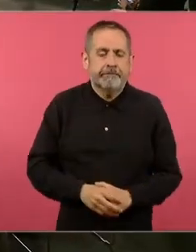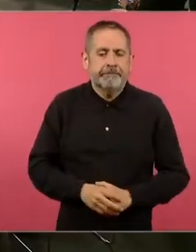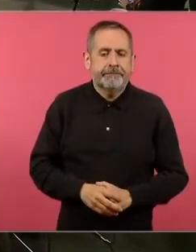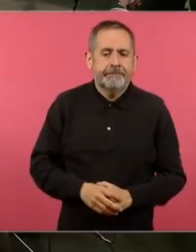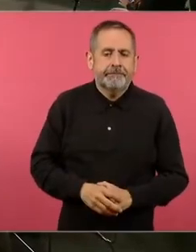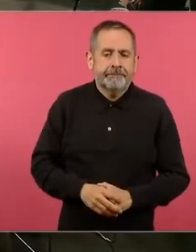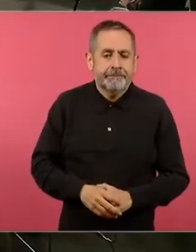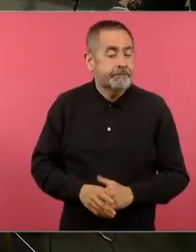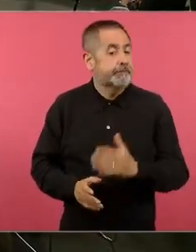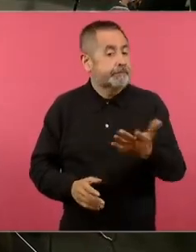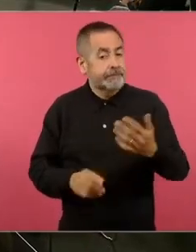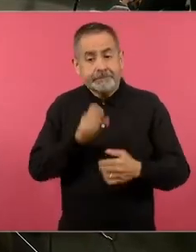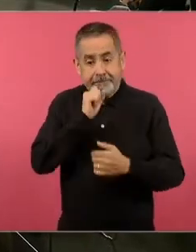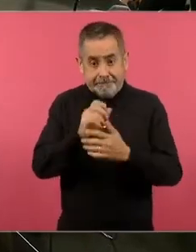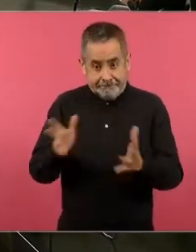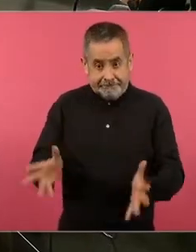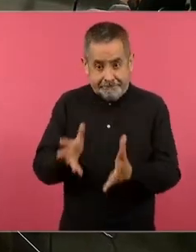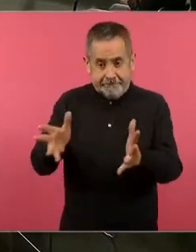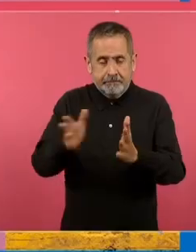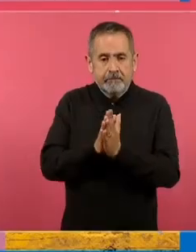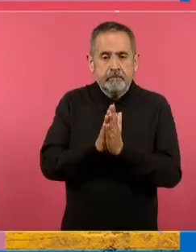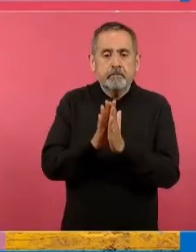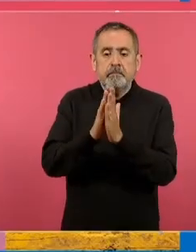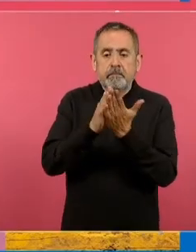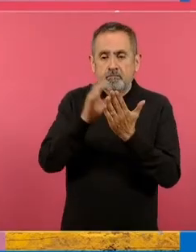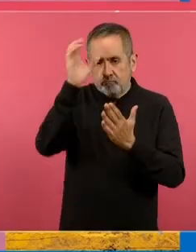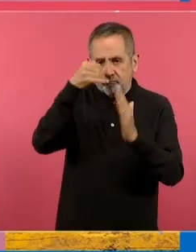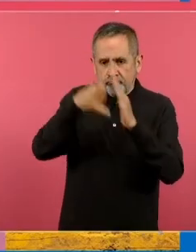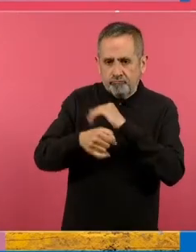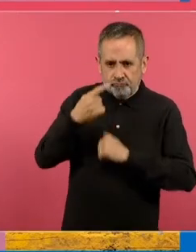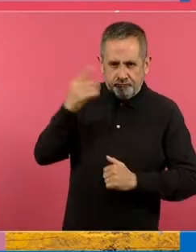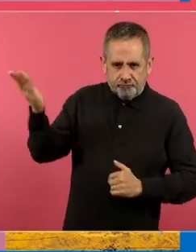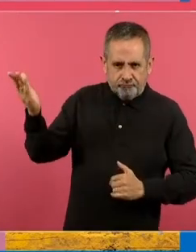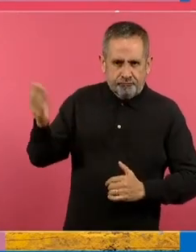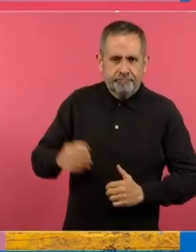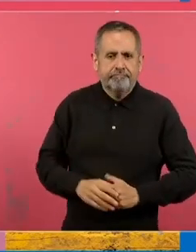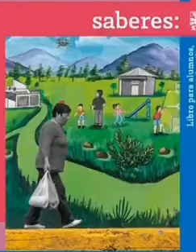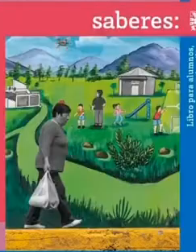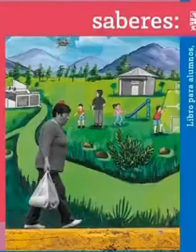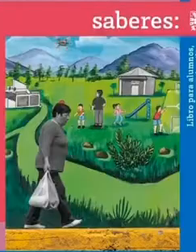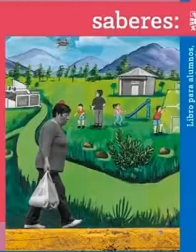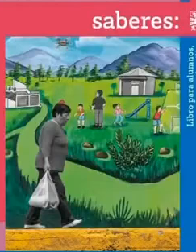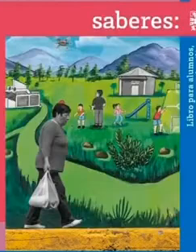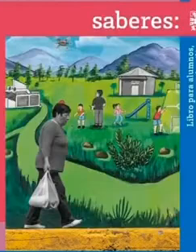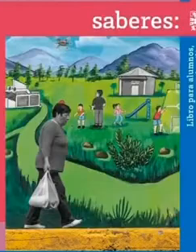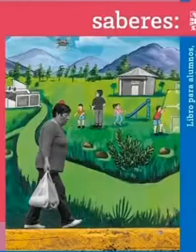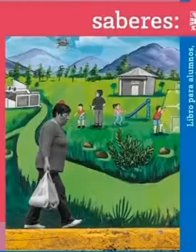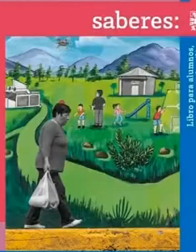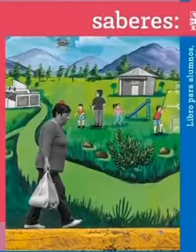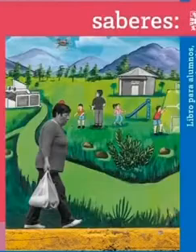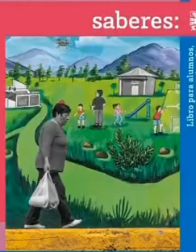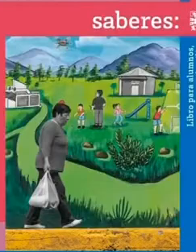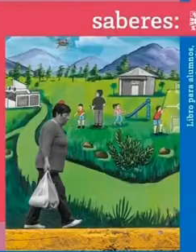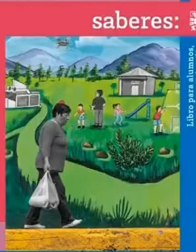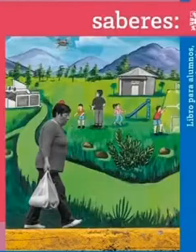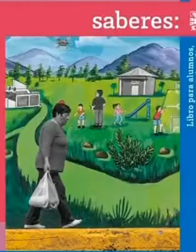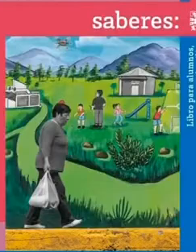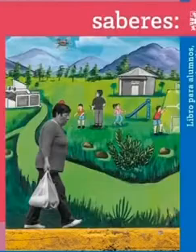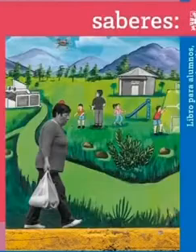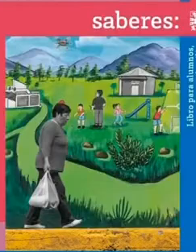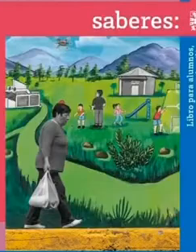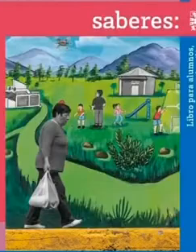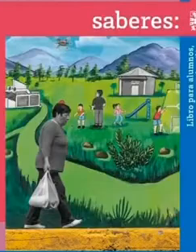asimismo se promueve el pensamiento científico desde el libro de nuestros saberes. Podemos realizar